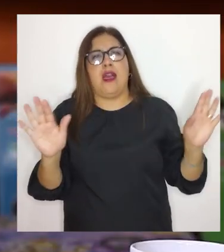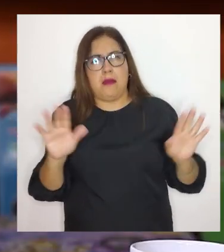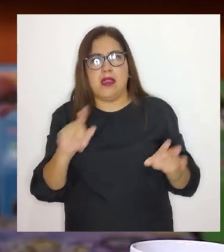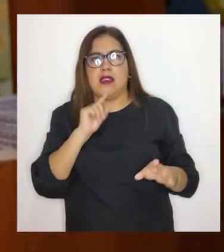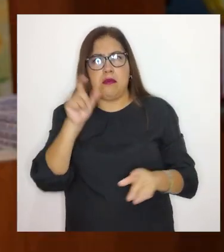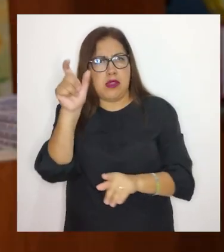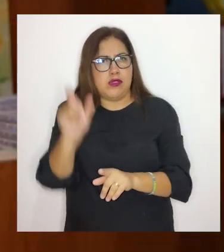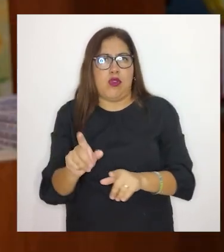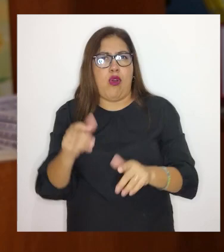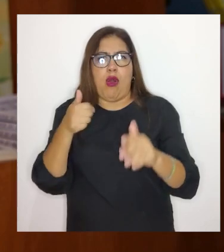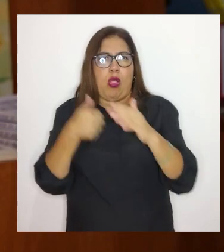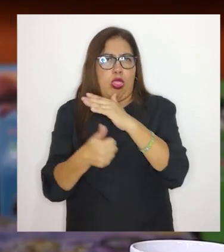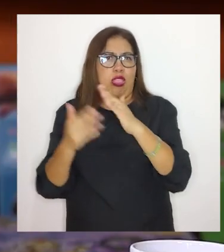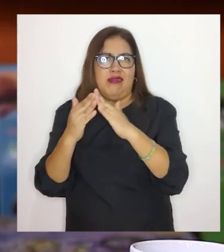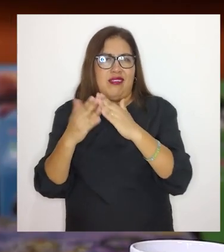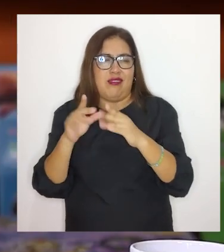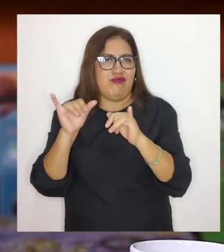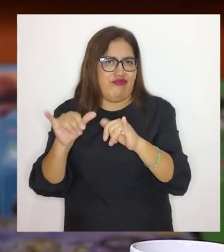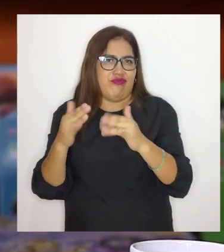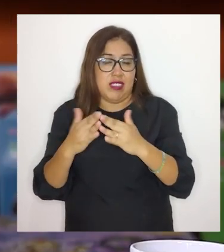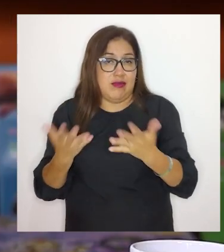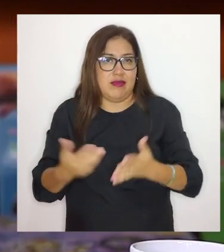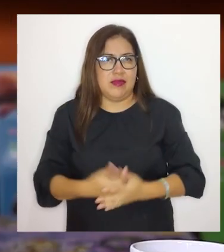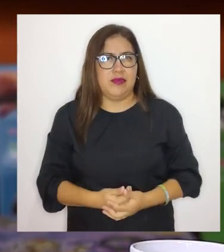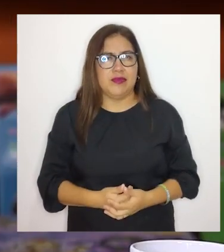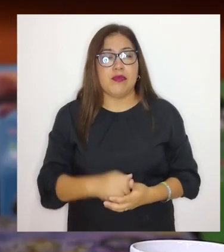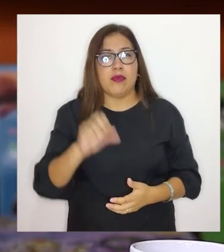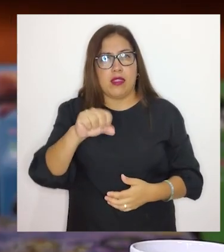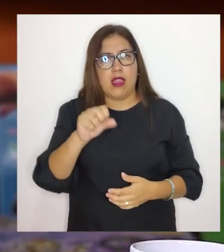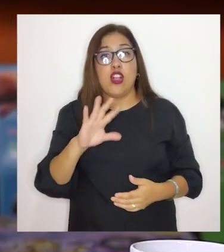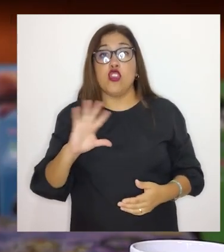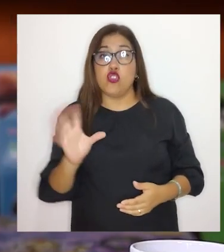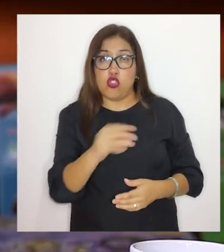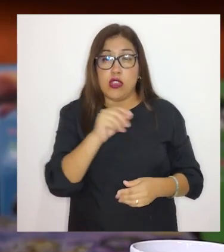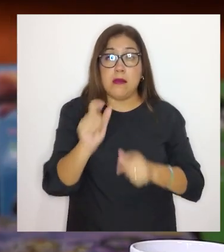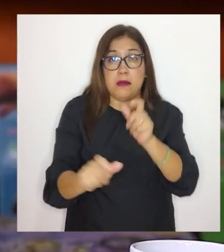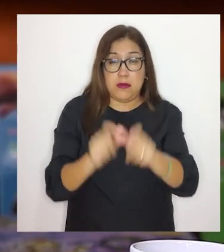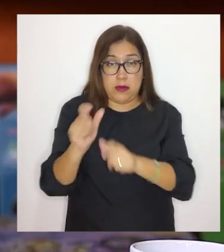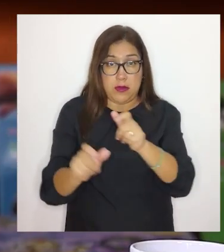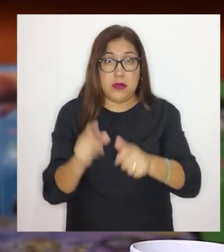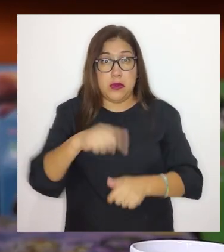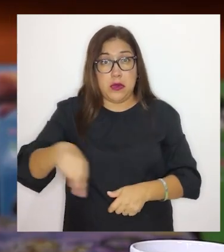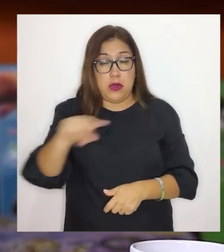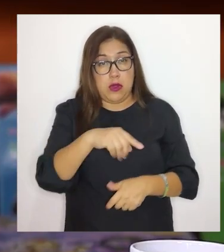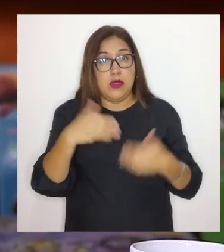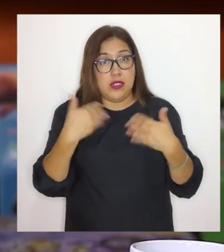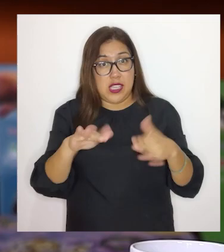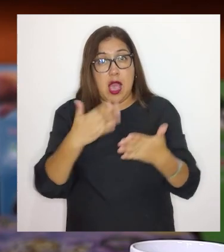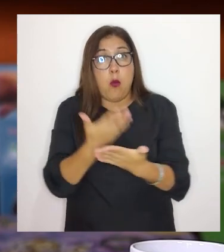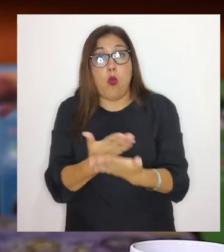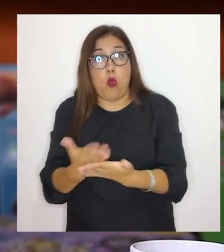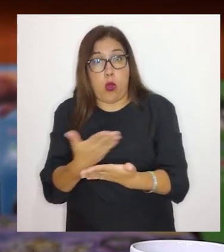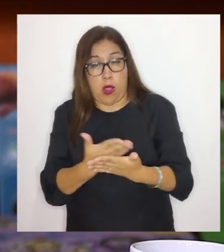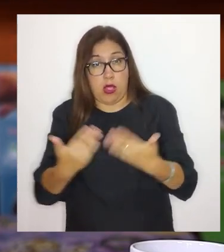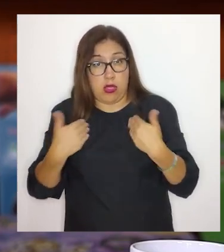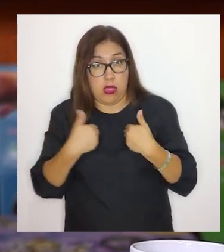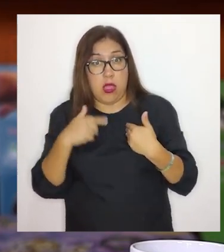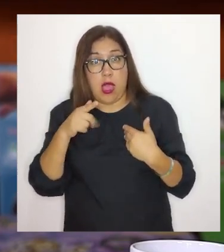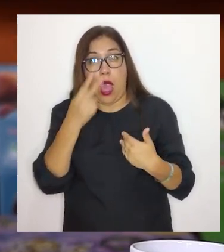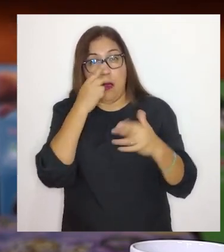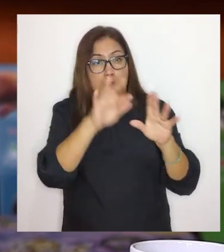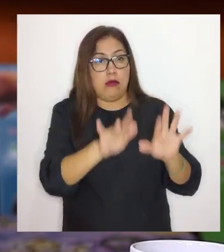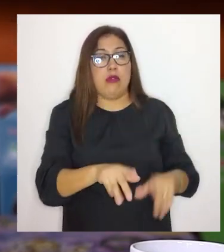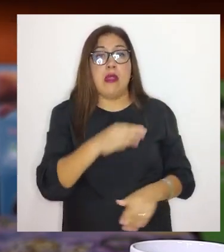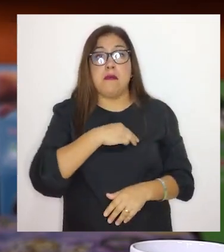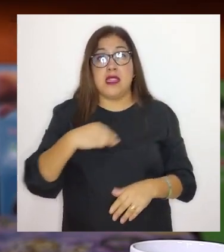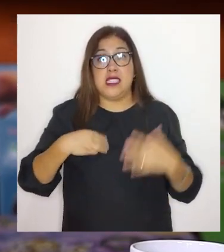Exacto, exacto. Porque la persona no sale, ¿no? Exacto. Entonces, todas las personas que están acreditadas, tanto en el